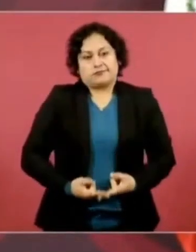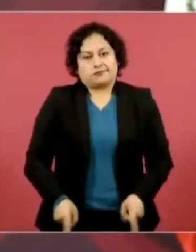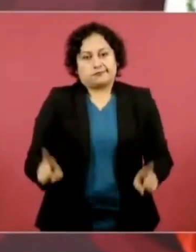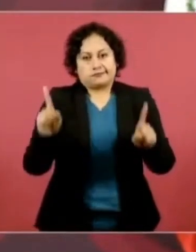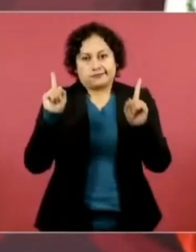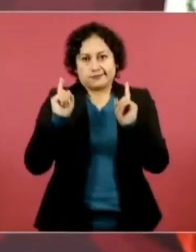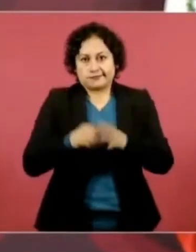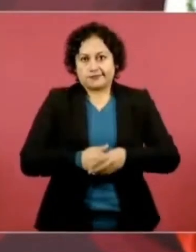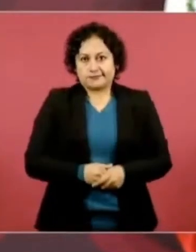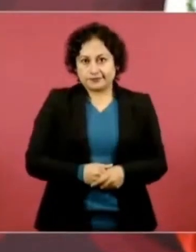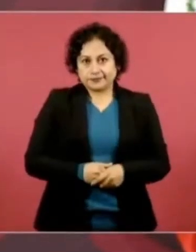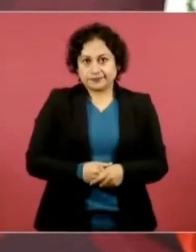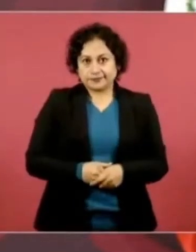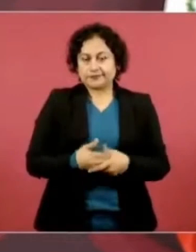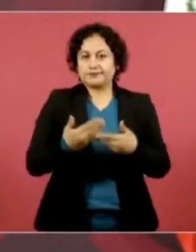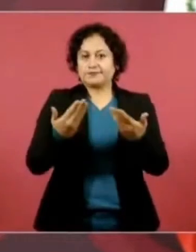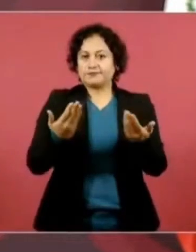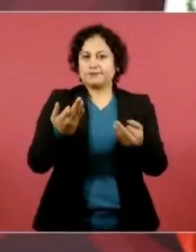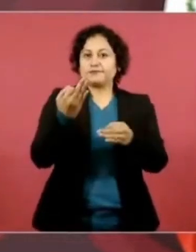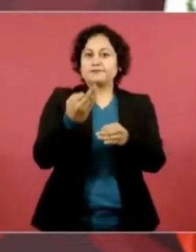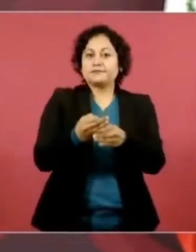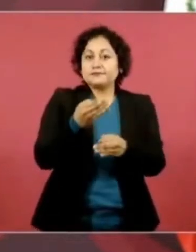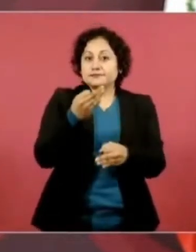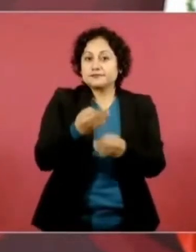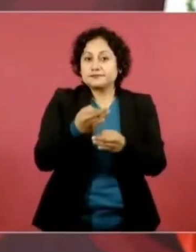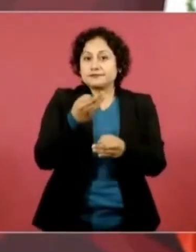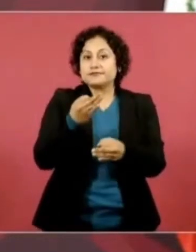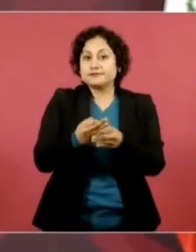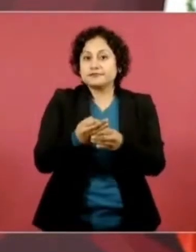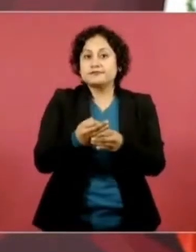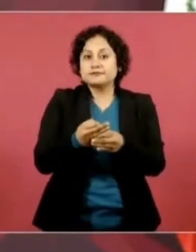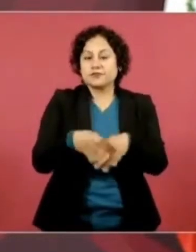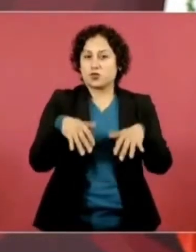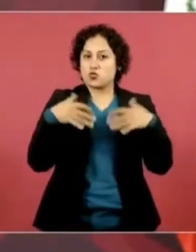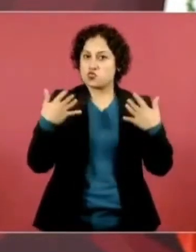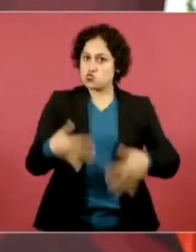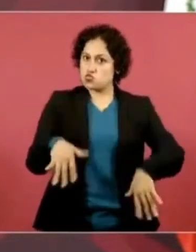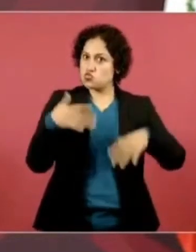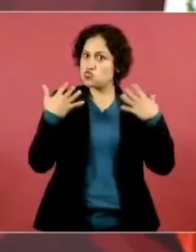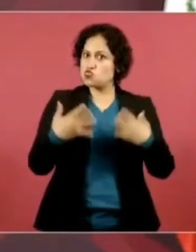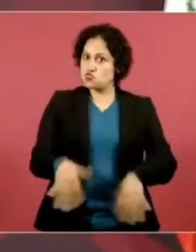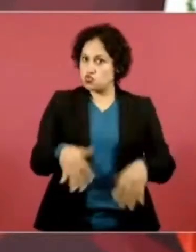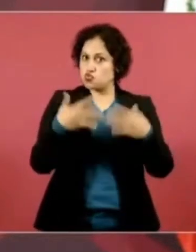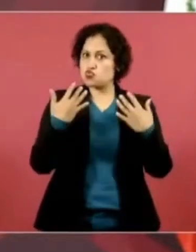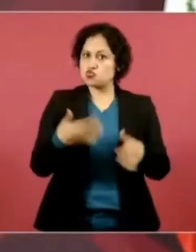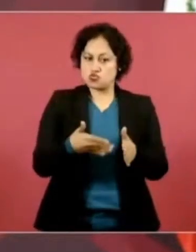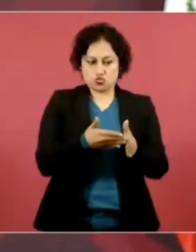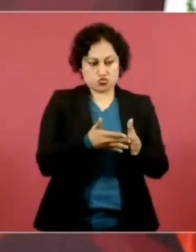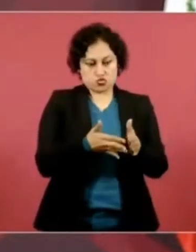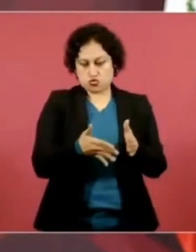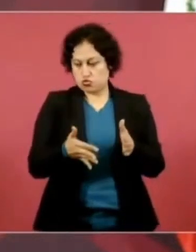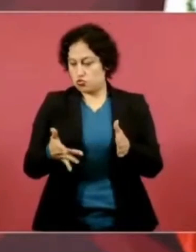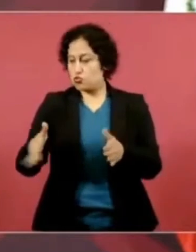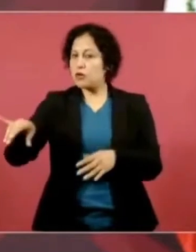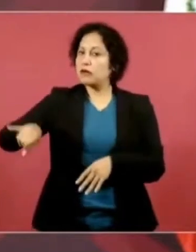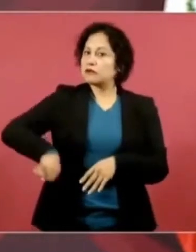Estamos viviendo tiempos interesantes, no debemos de quejarnos.